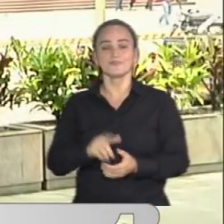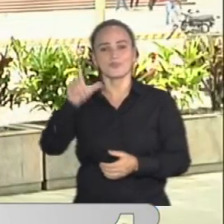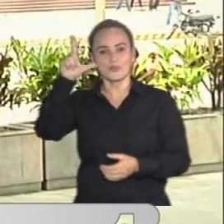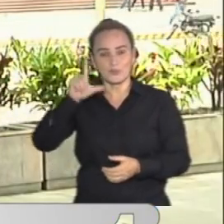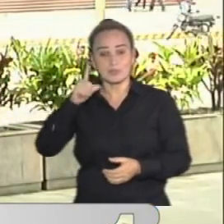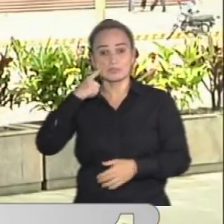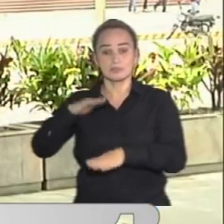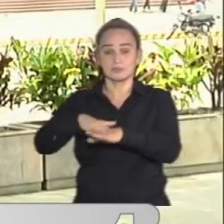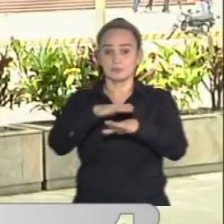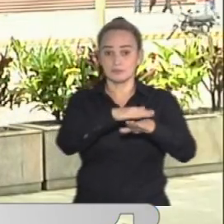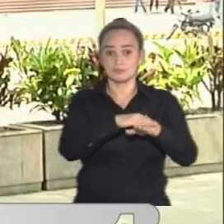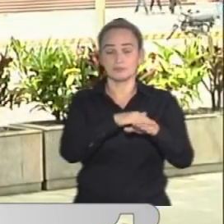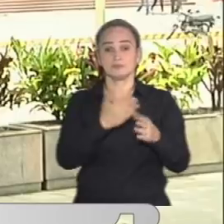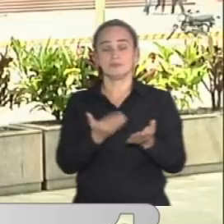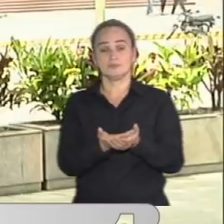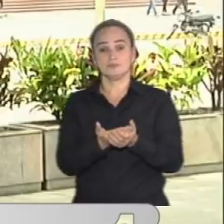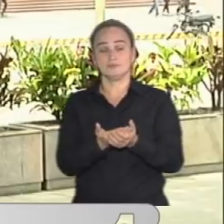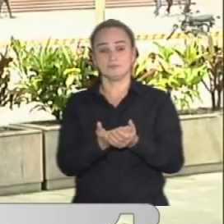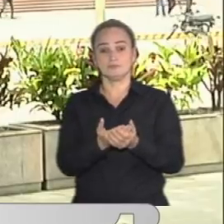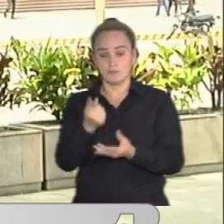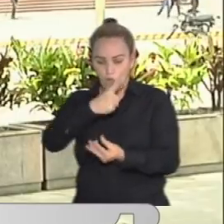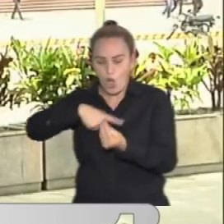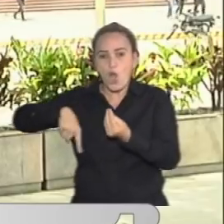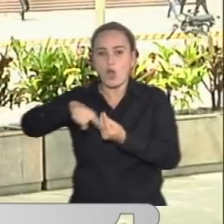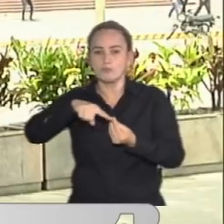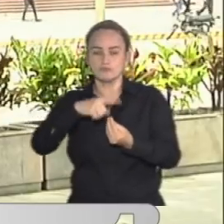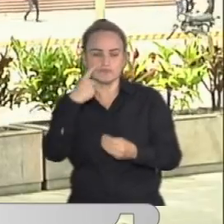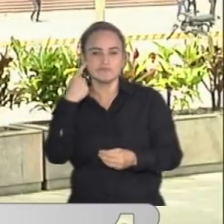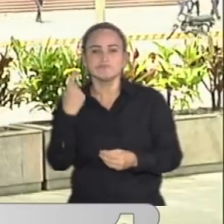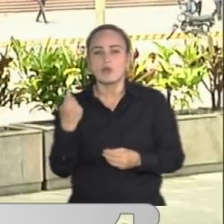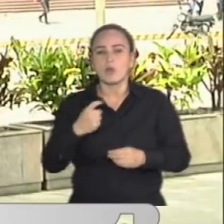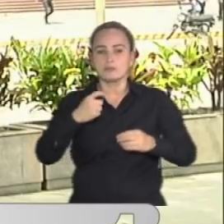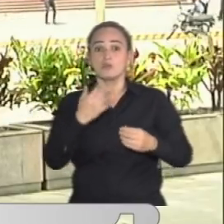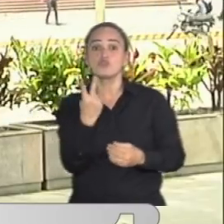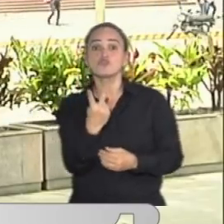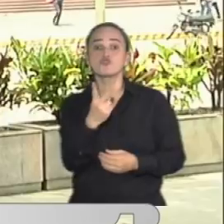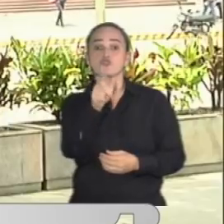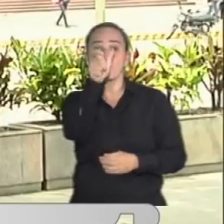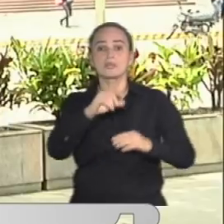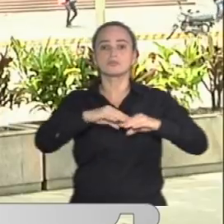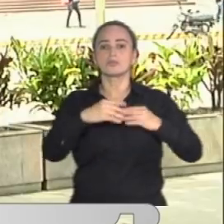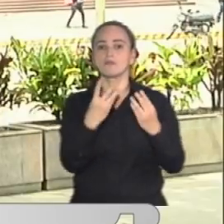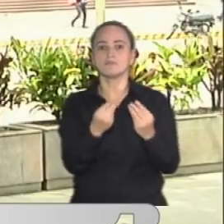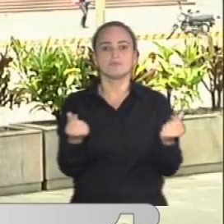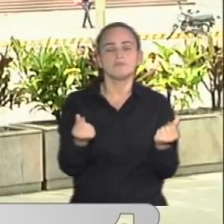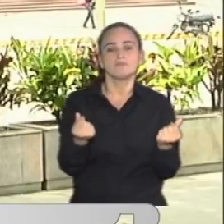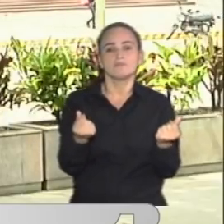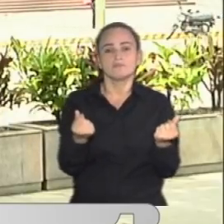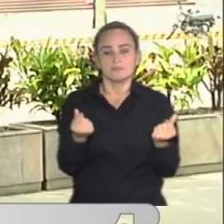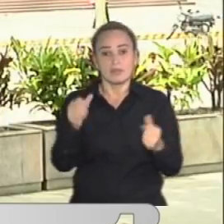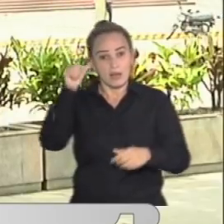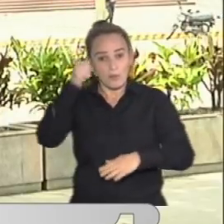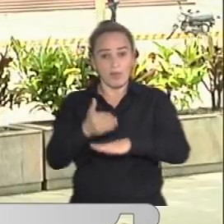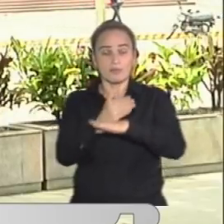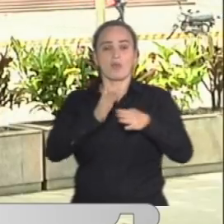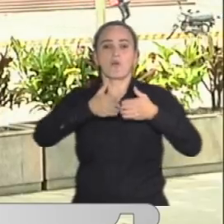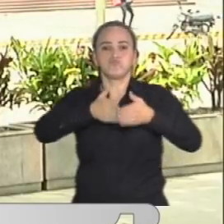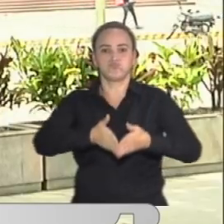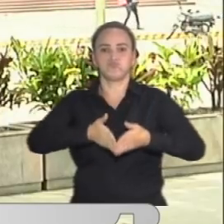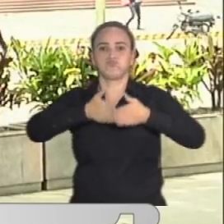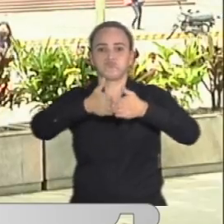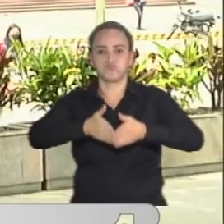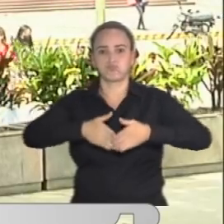Luisa, la defensa civil en este momento se encuentra en la búsqueda de dos personas que se encuentran desaparecidas después de este naufragio donde